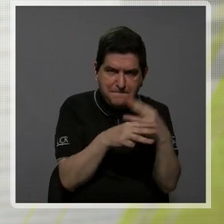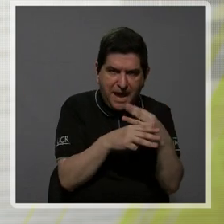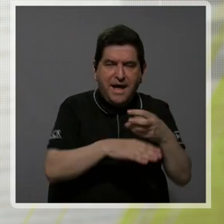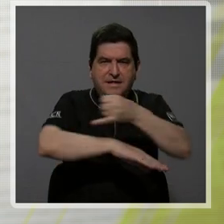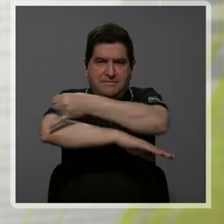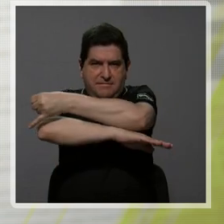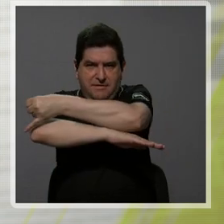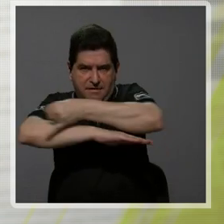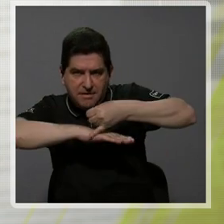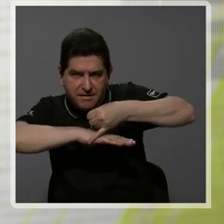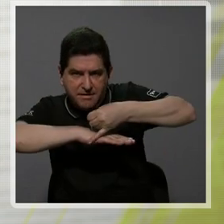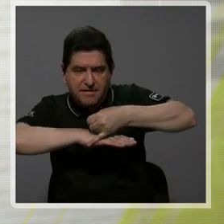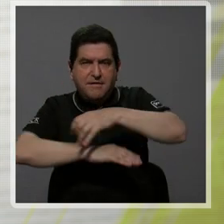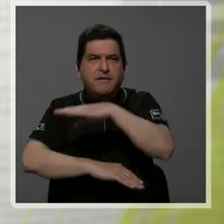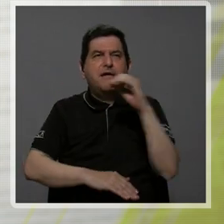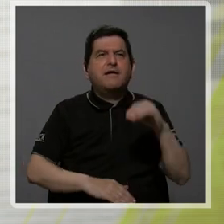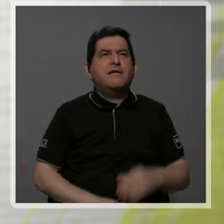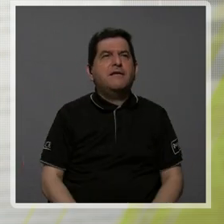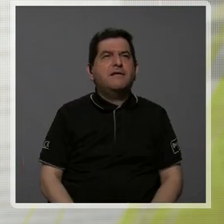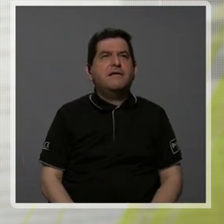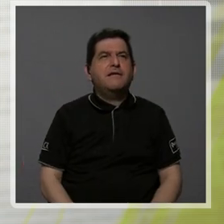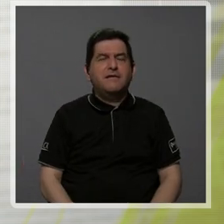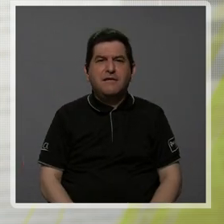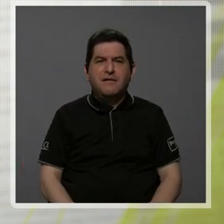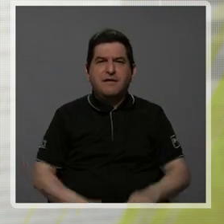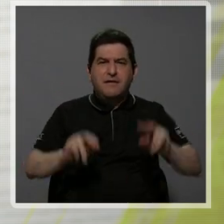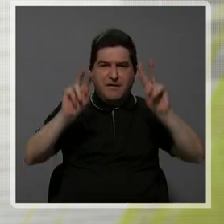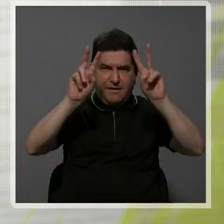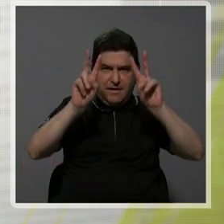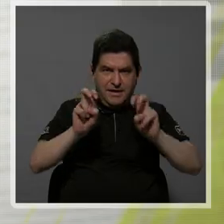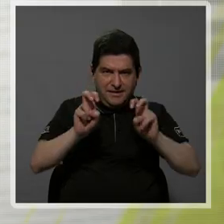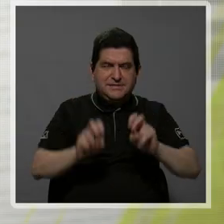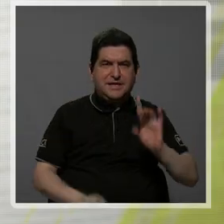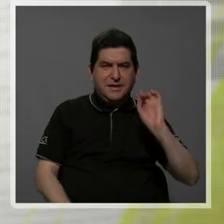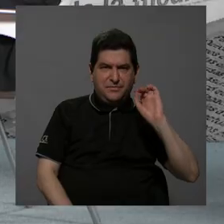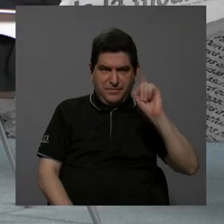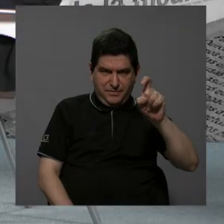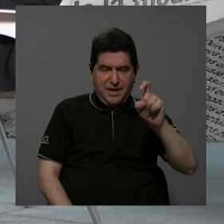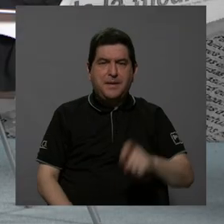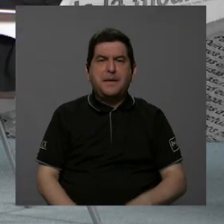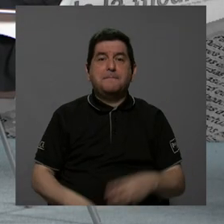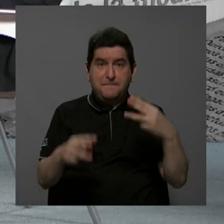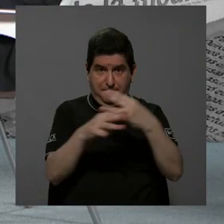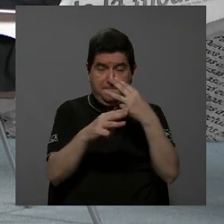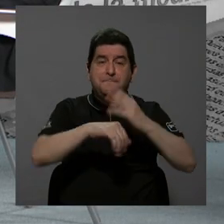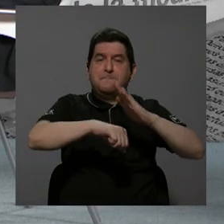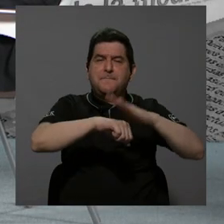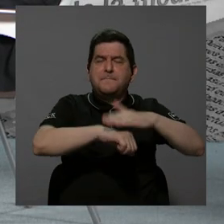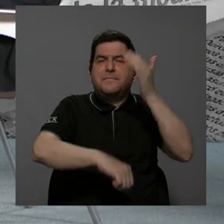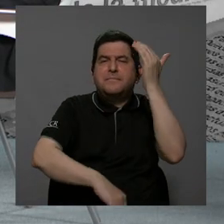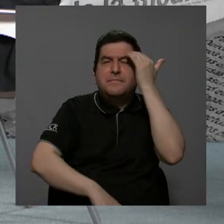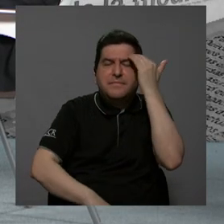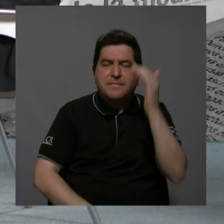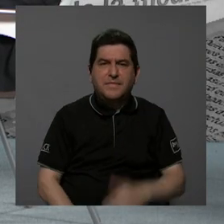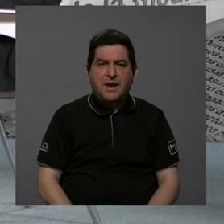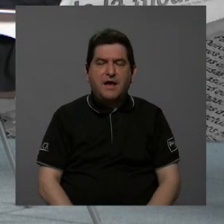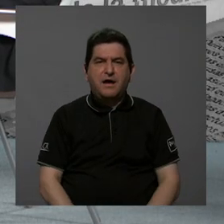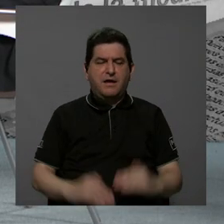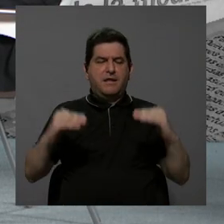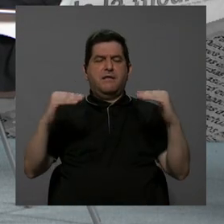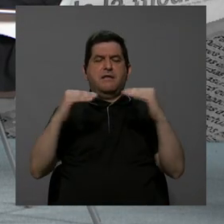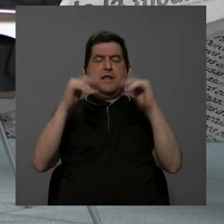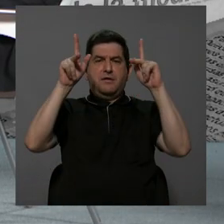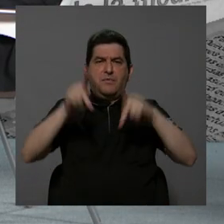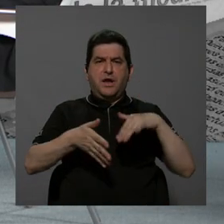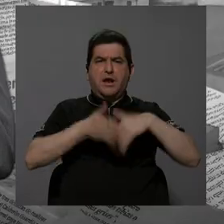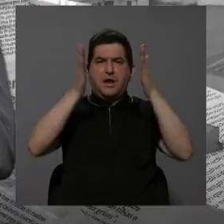ingenierías y básicamente el examen de diagnóstico de matemática nos permite saber cuál es el nivel que tiene la